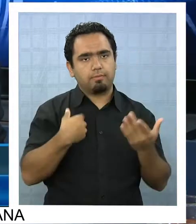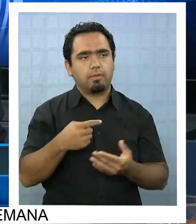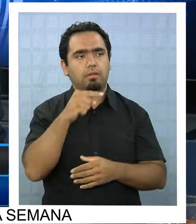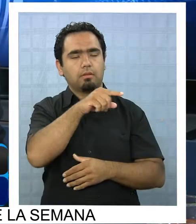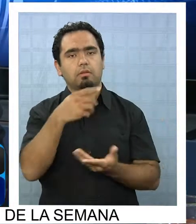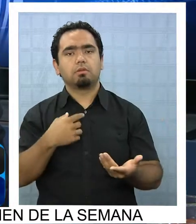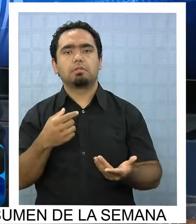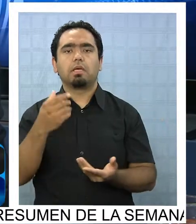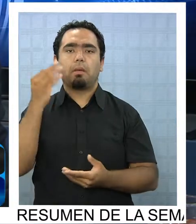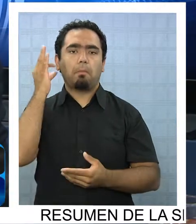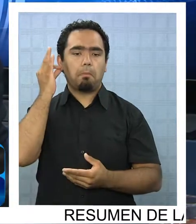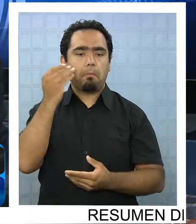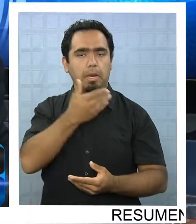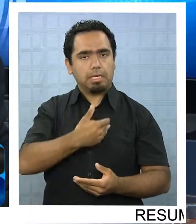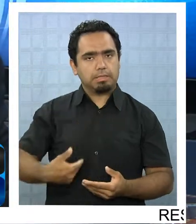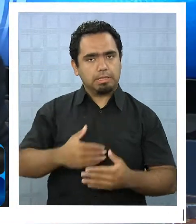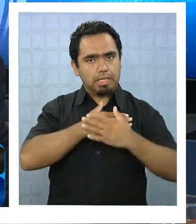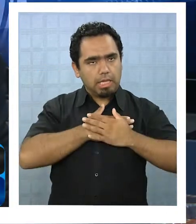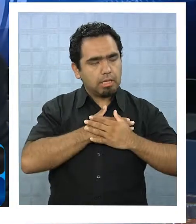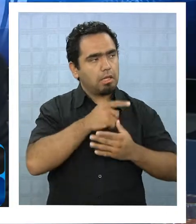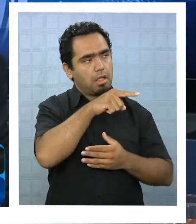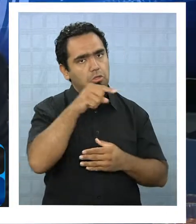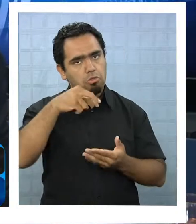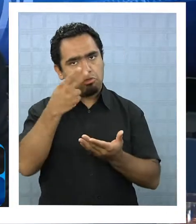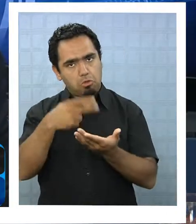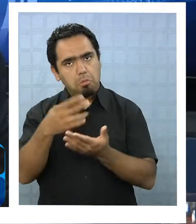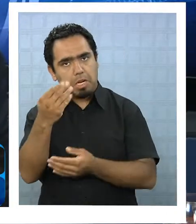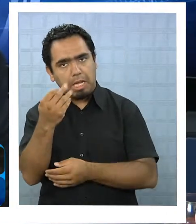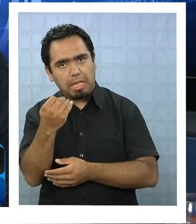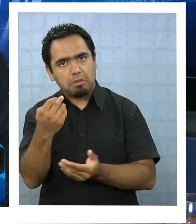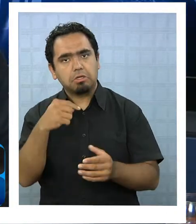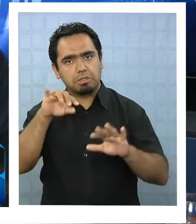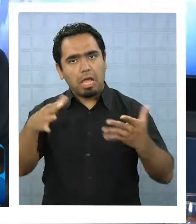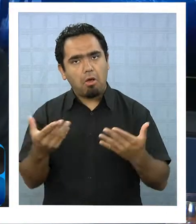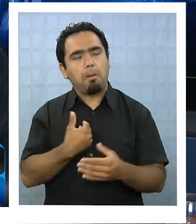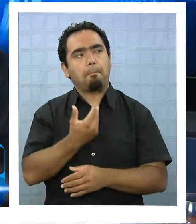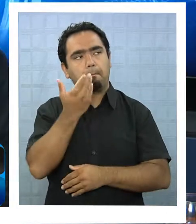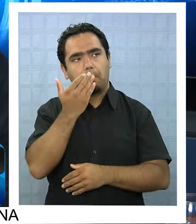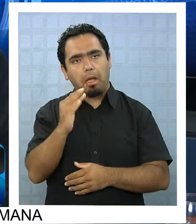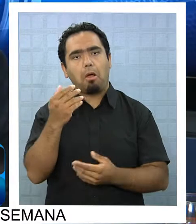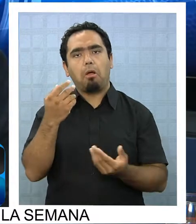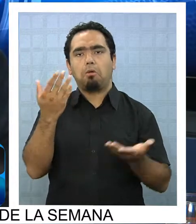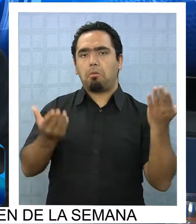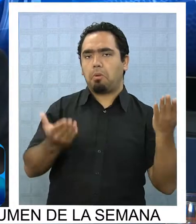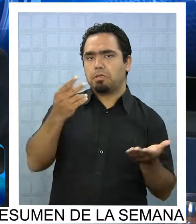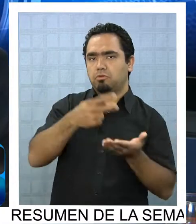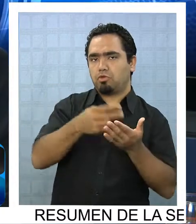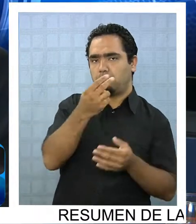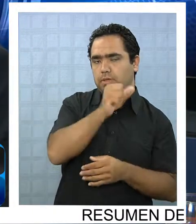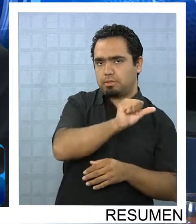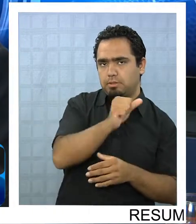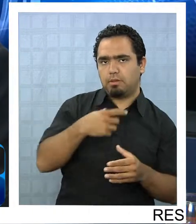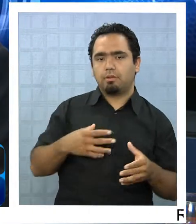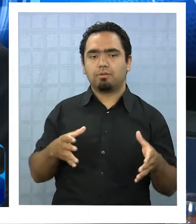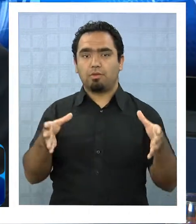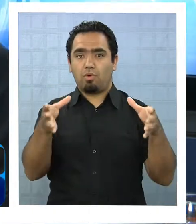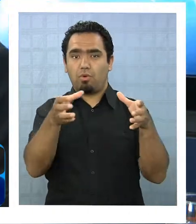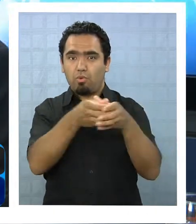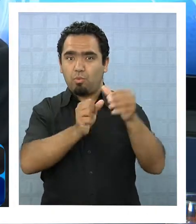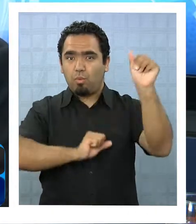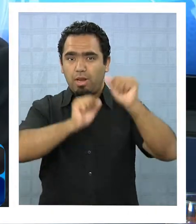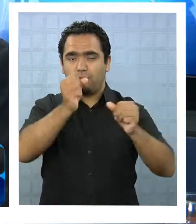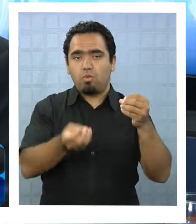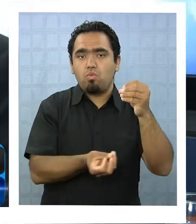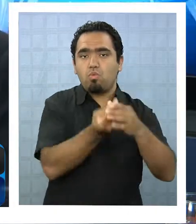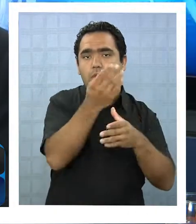la presidenta de Chile está mejor en el 2014 que en el 2006 sería muy mala fe no decir que la nueva mayoría es mejor que la vieja concertación ahora